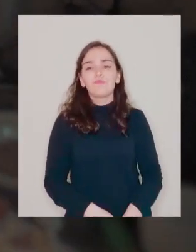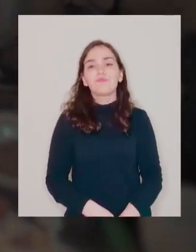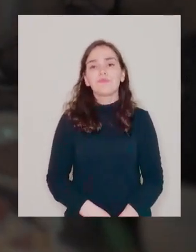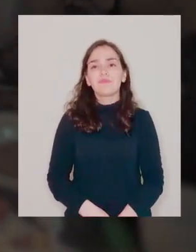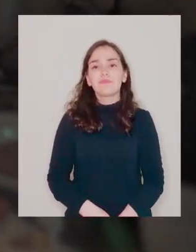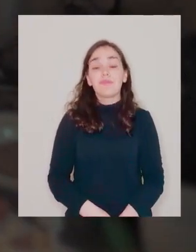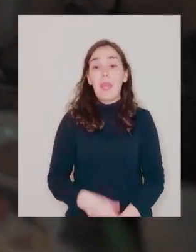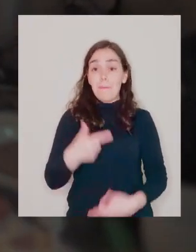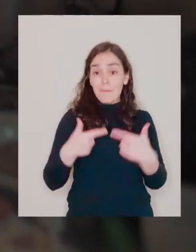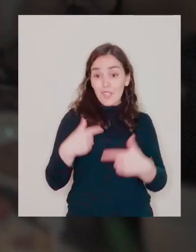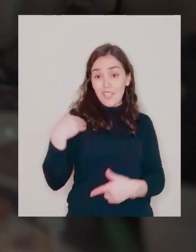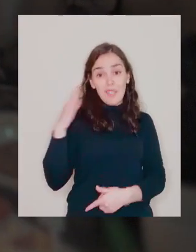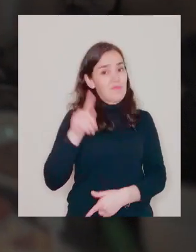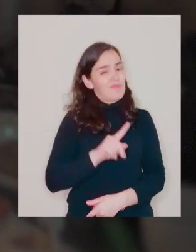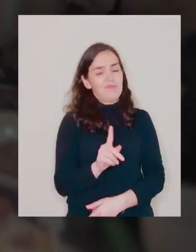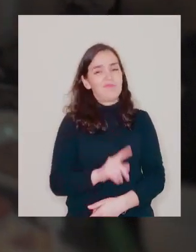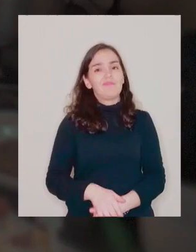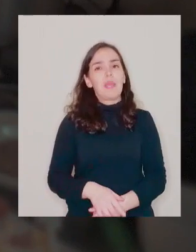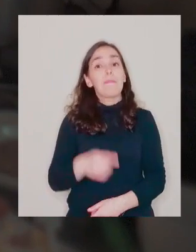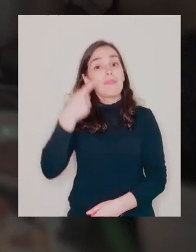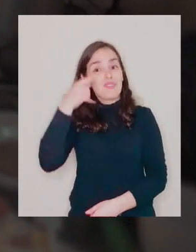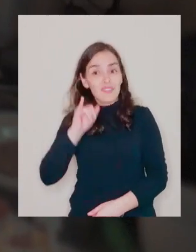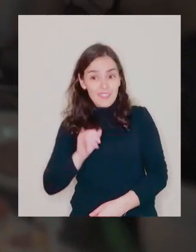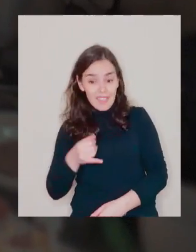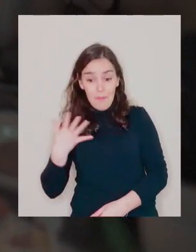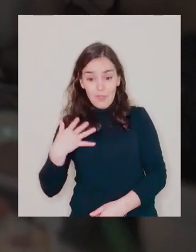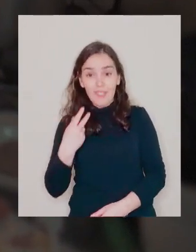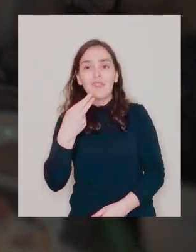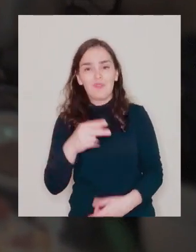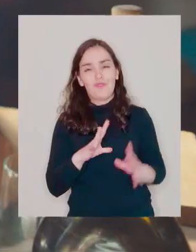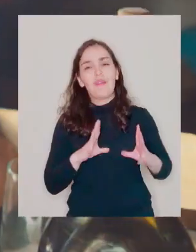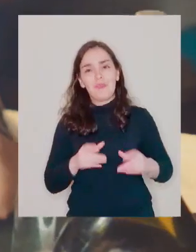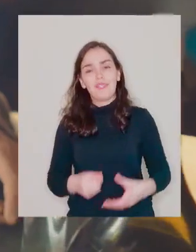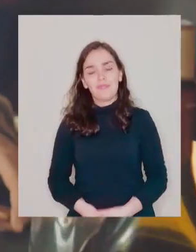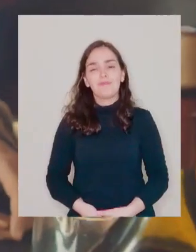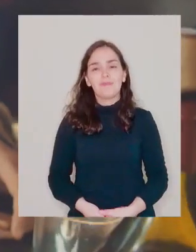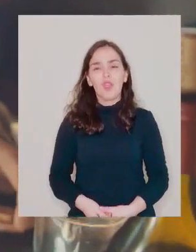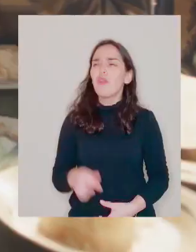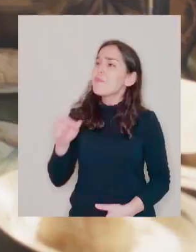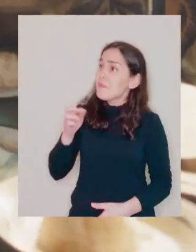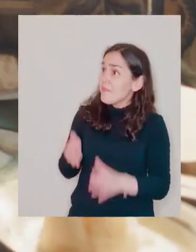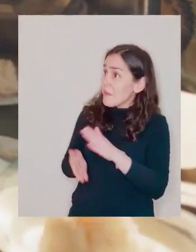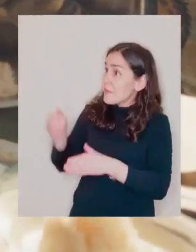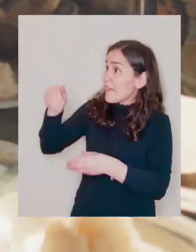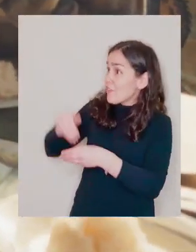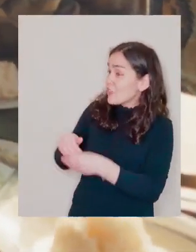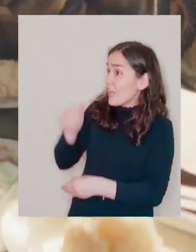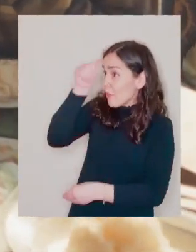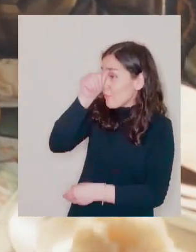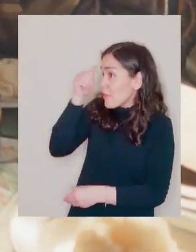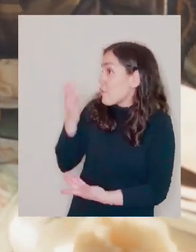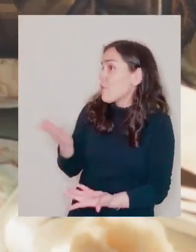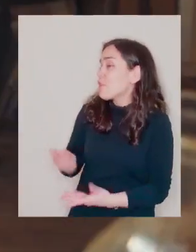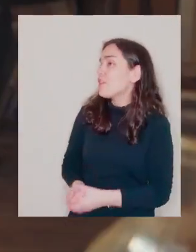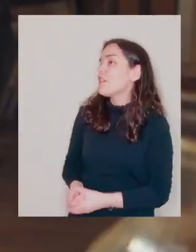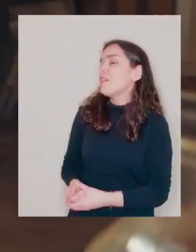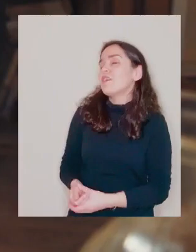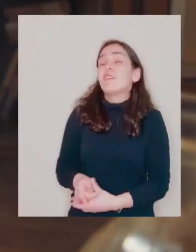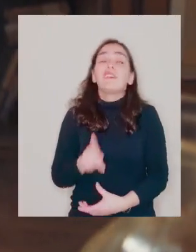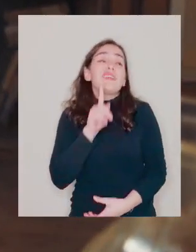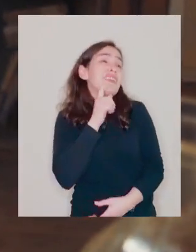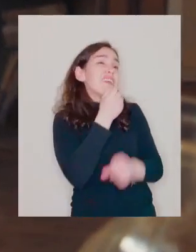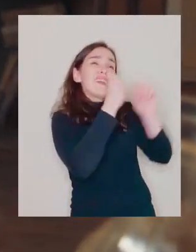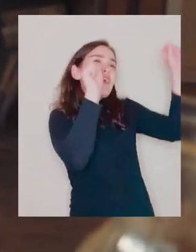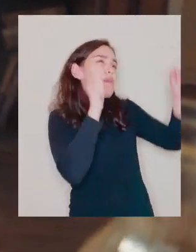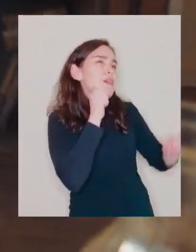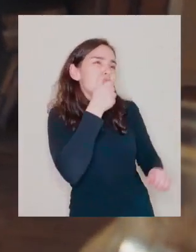Jaime le da lo mismo la política Lo que le importa Es su familia Oye papi Vamos a ir a votar el domingo ¿Qué? Si gana el que